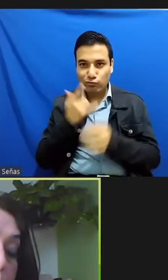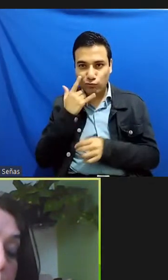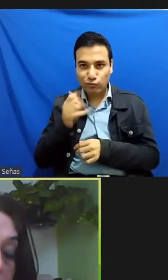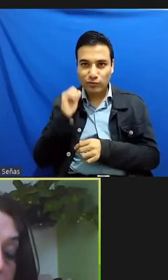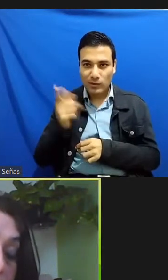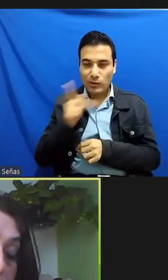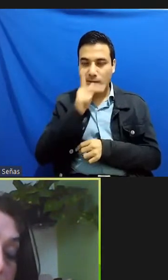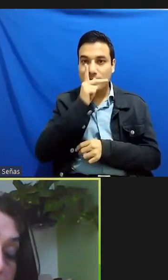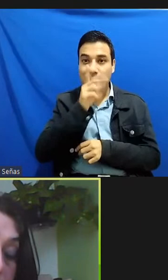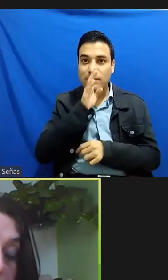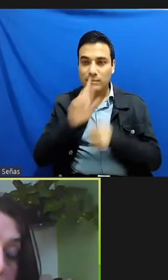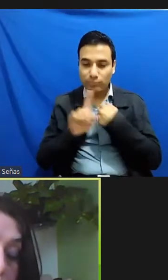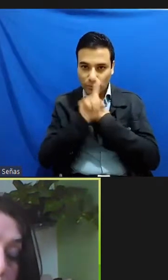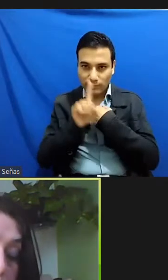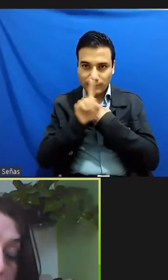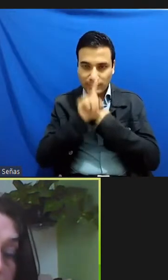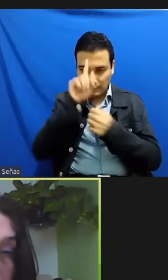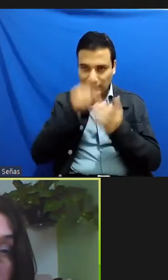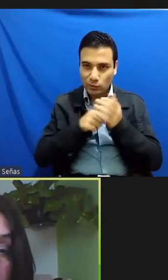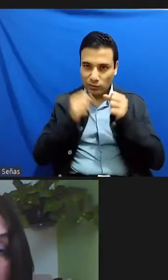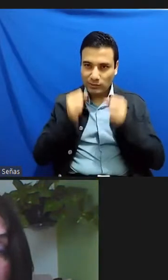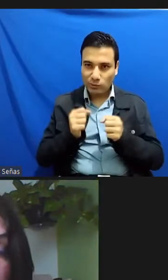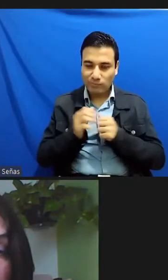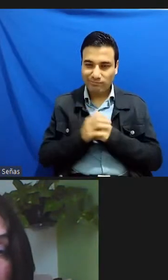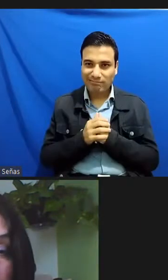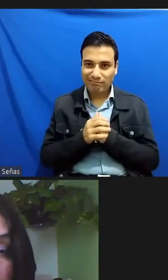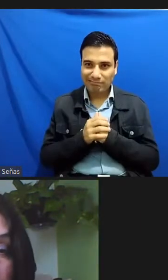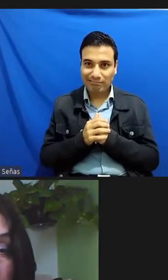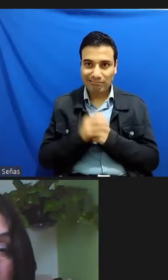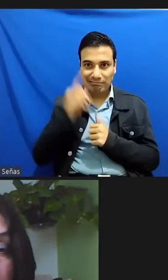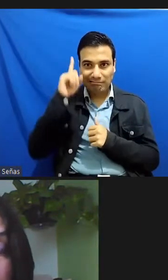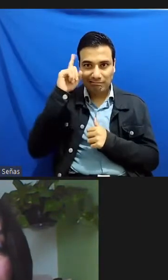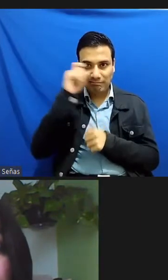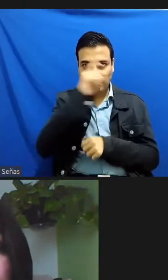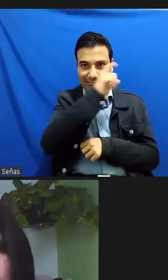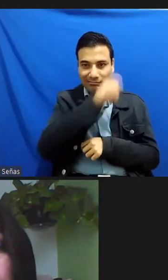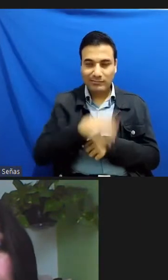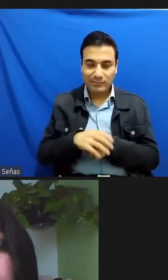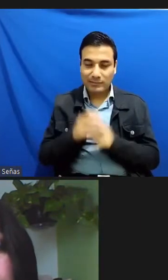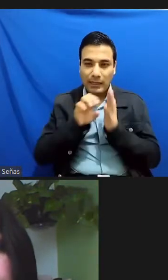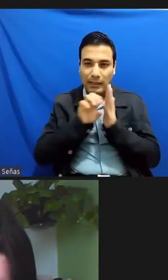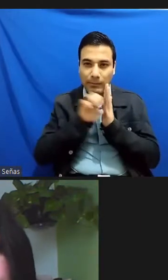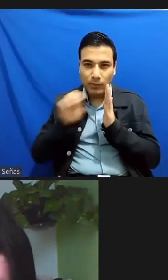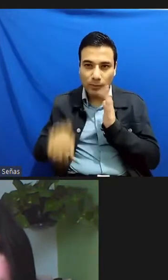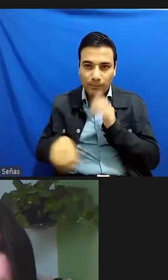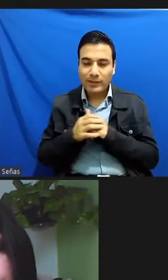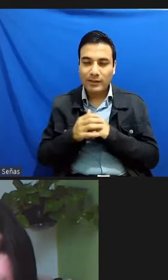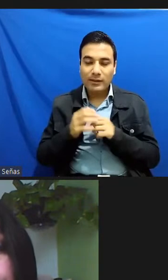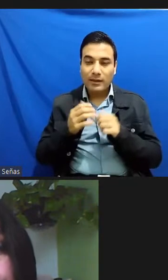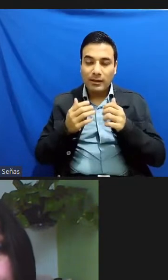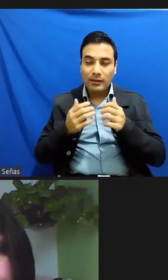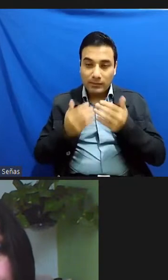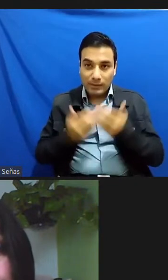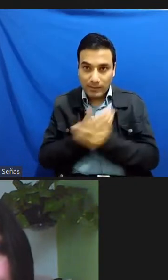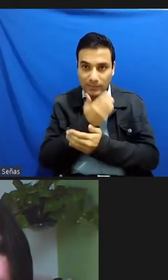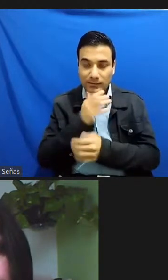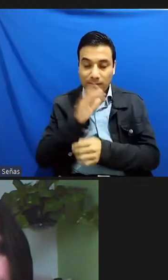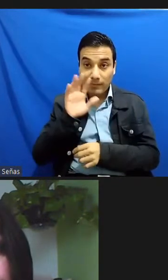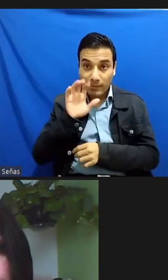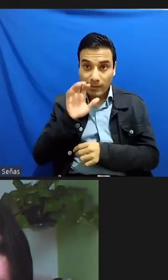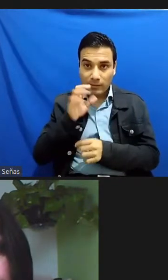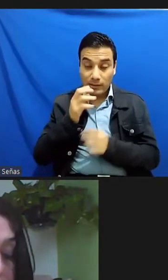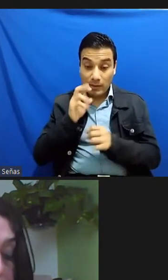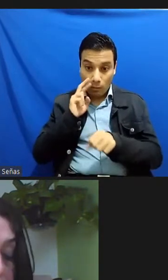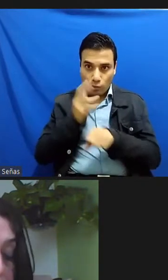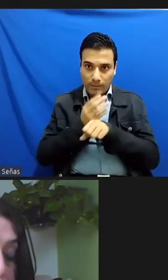problemas para sacar adelante a estas criaturas ¿no? si normalmente es un problema digo es una responsabilidad muy grande tener